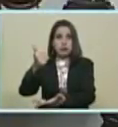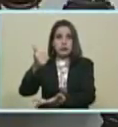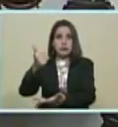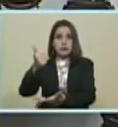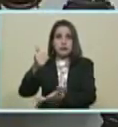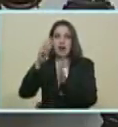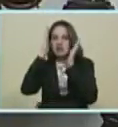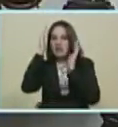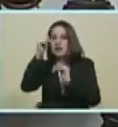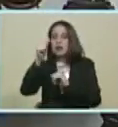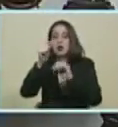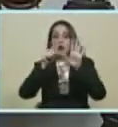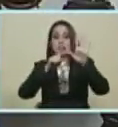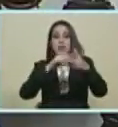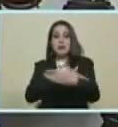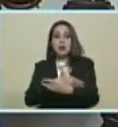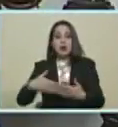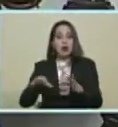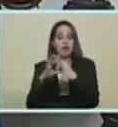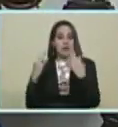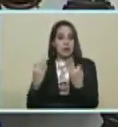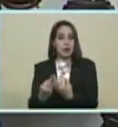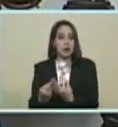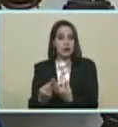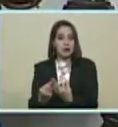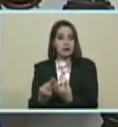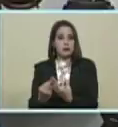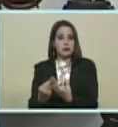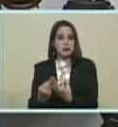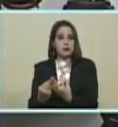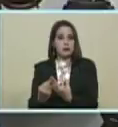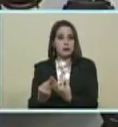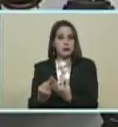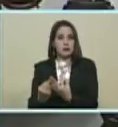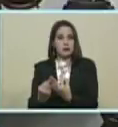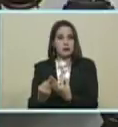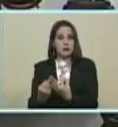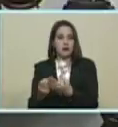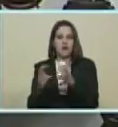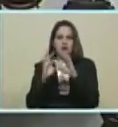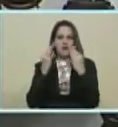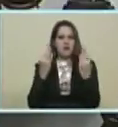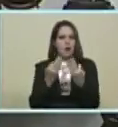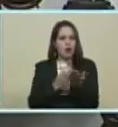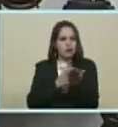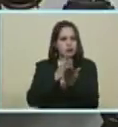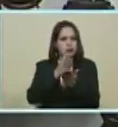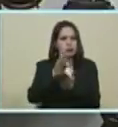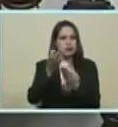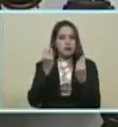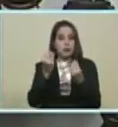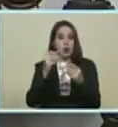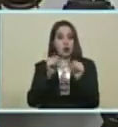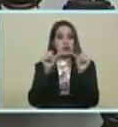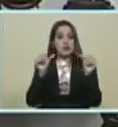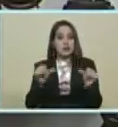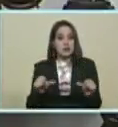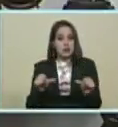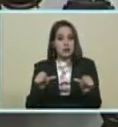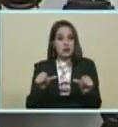Estamos atendiendo 6 millones de familias Ese es el camino Compañero El camino Es el sistema